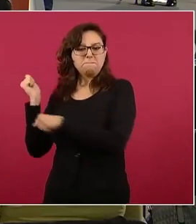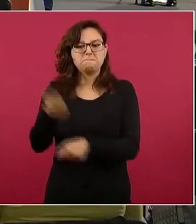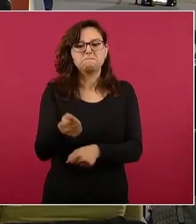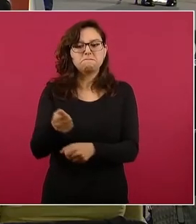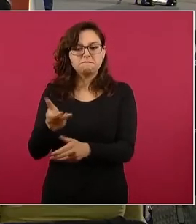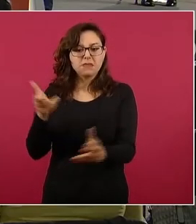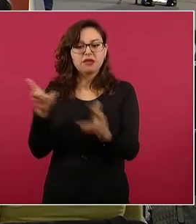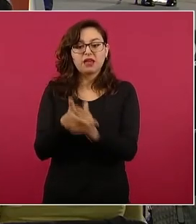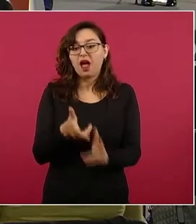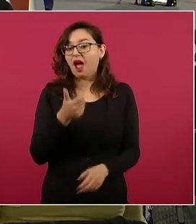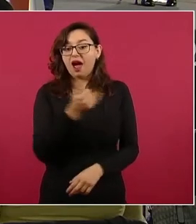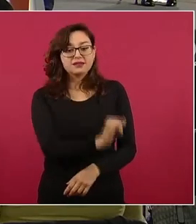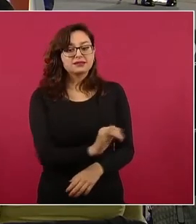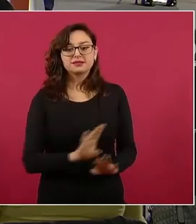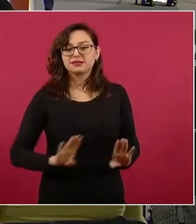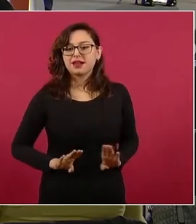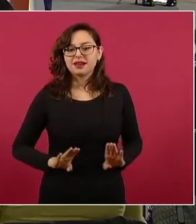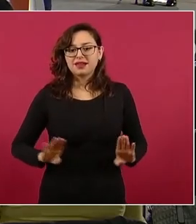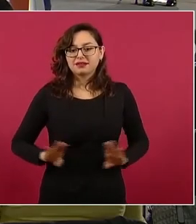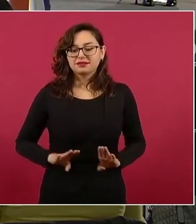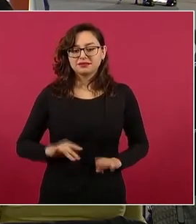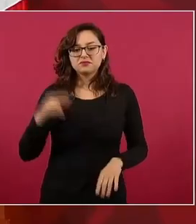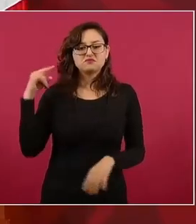de esta época